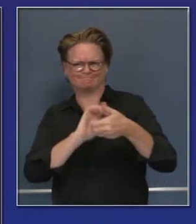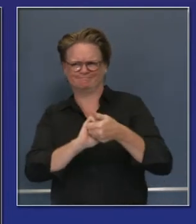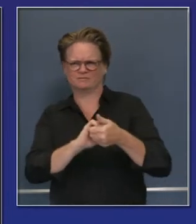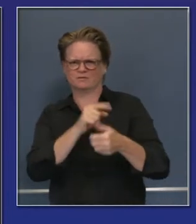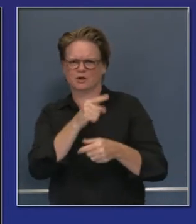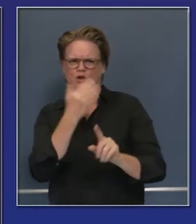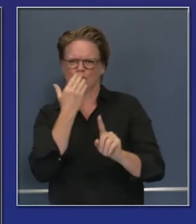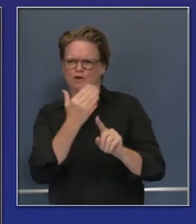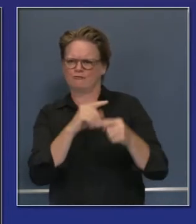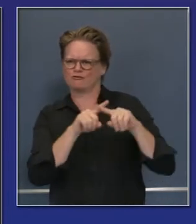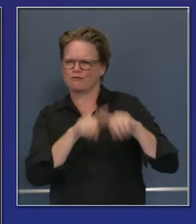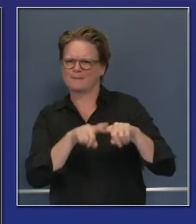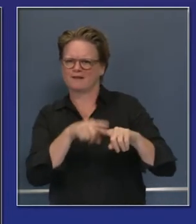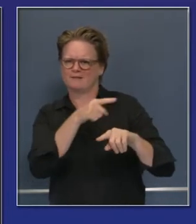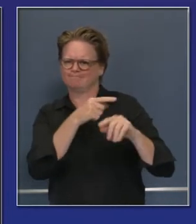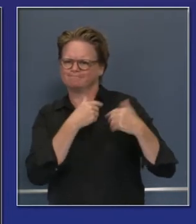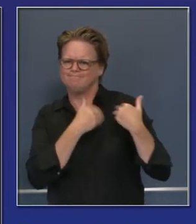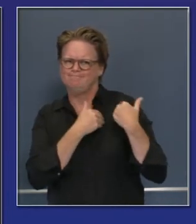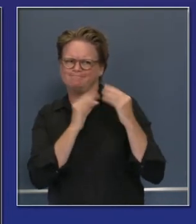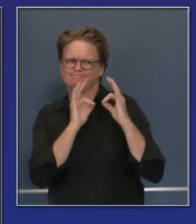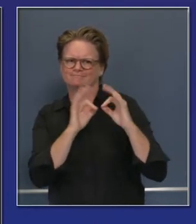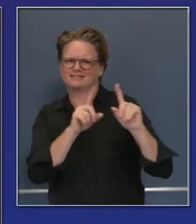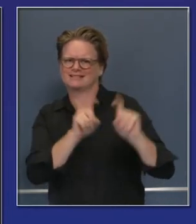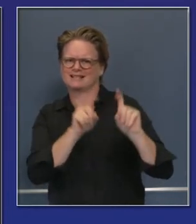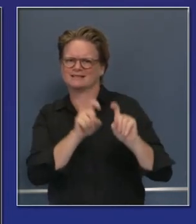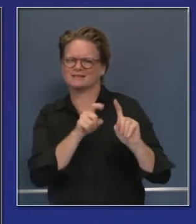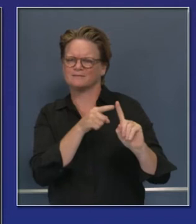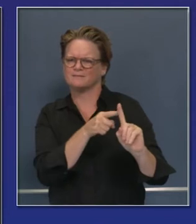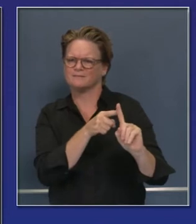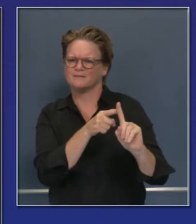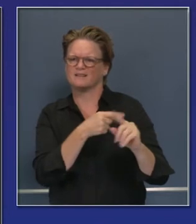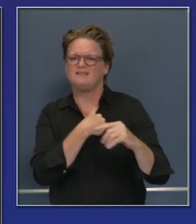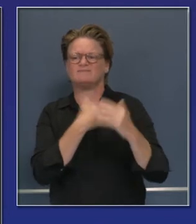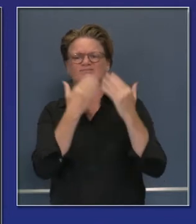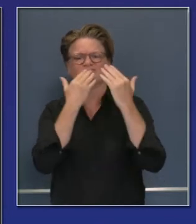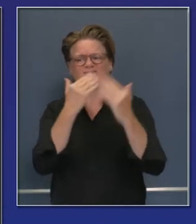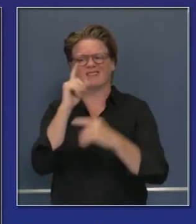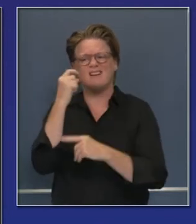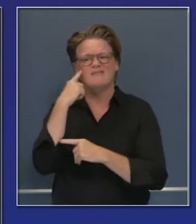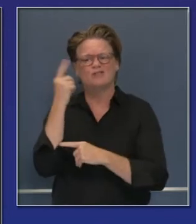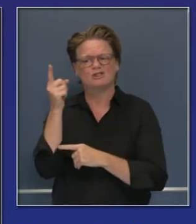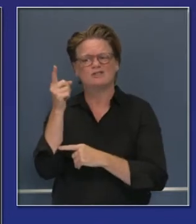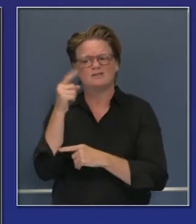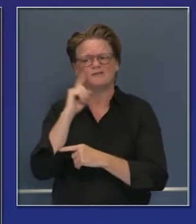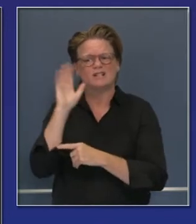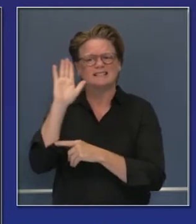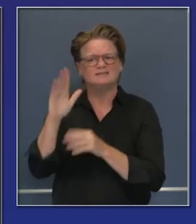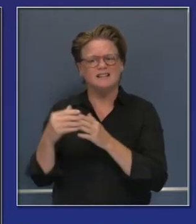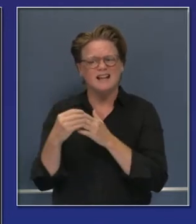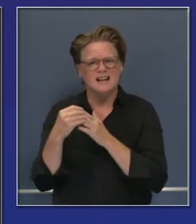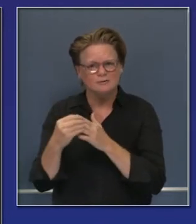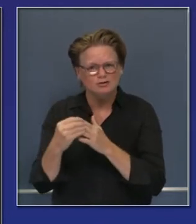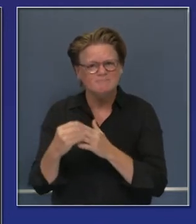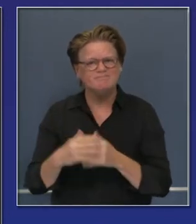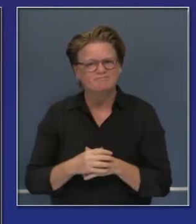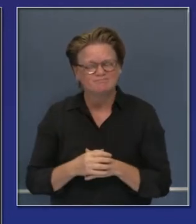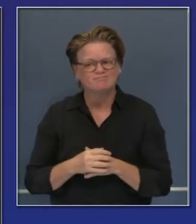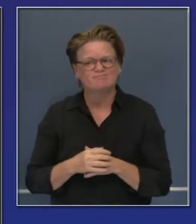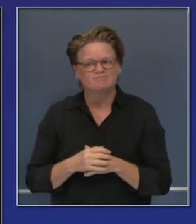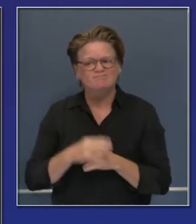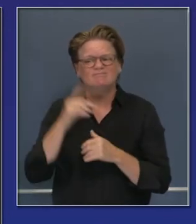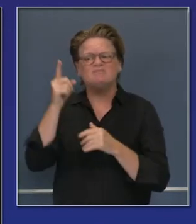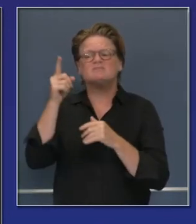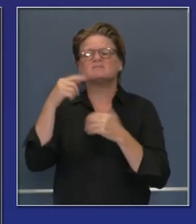Yo estoy muy contento y agradecido al gobernador por su liderazgo, por lograr esto. Esto será